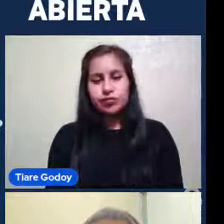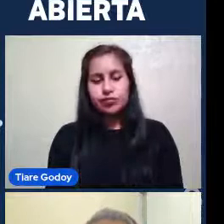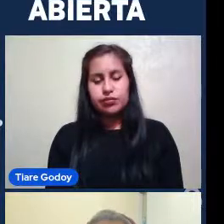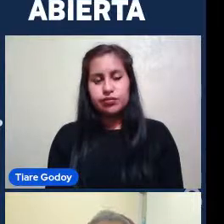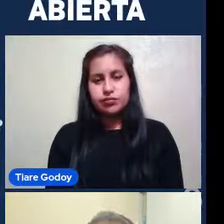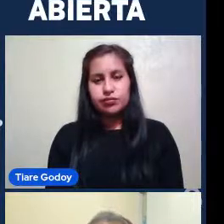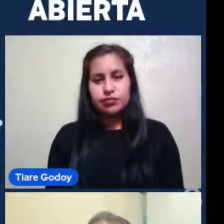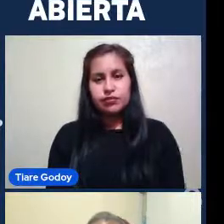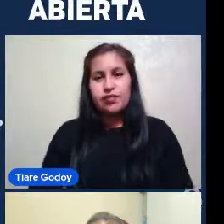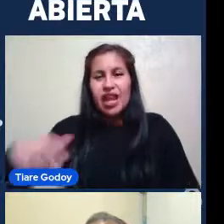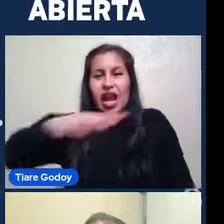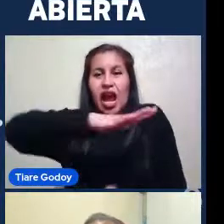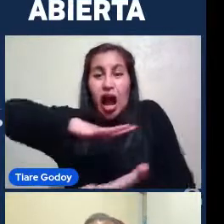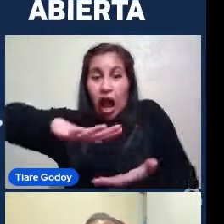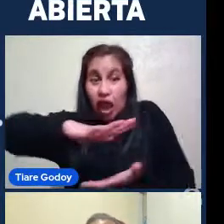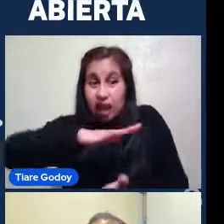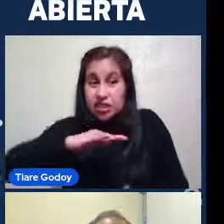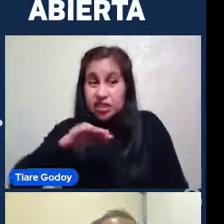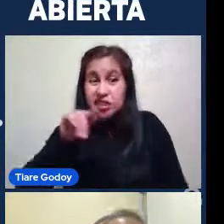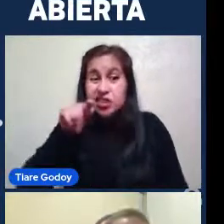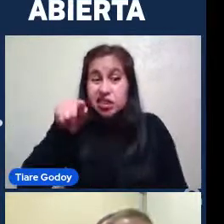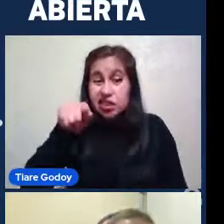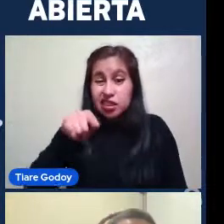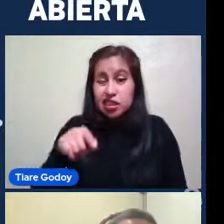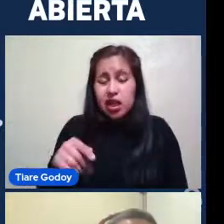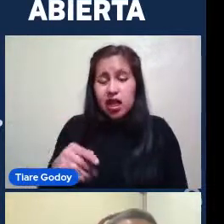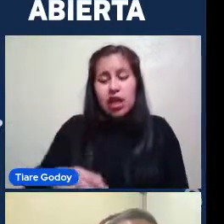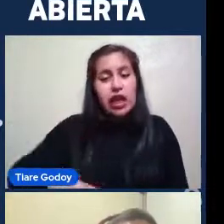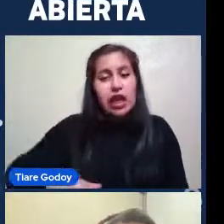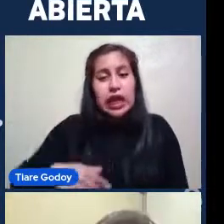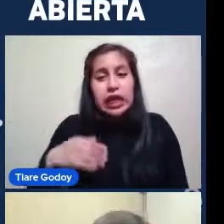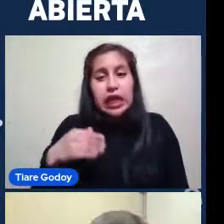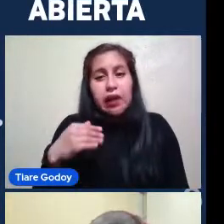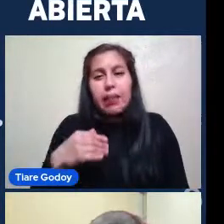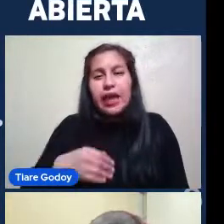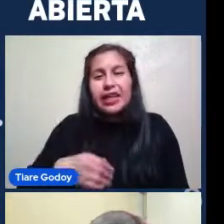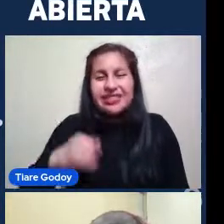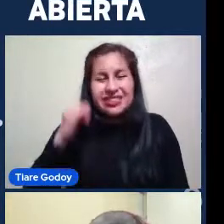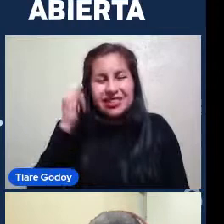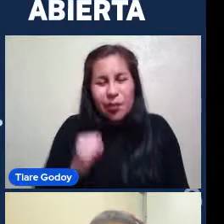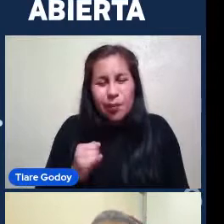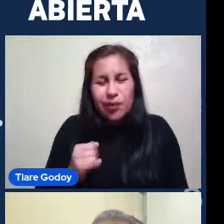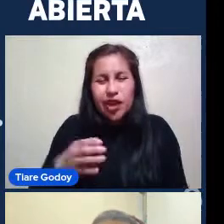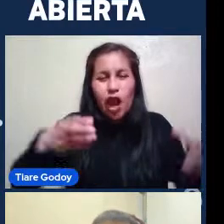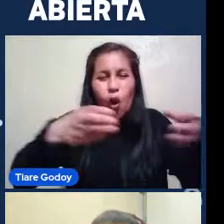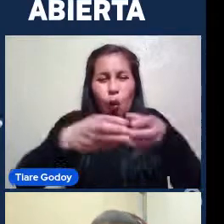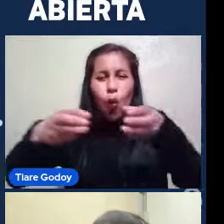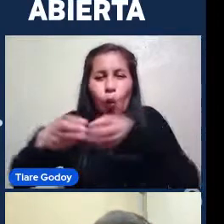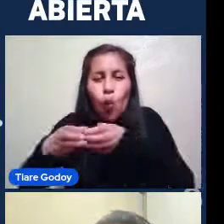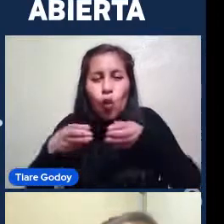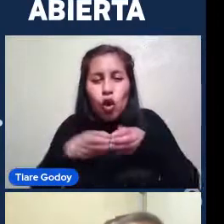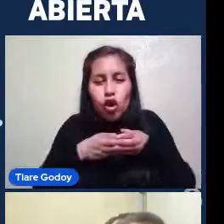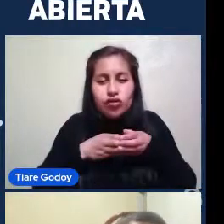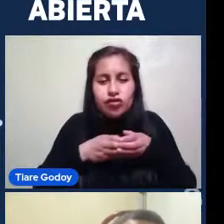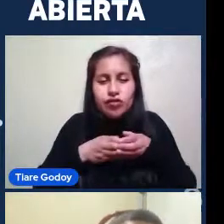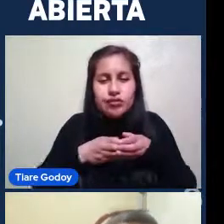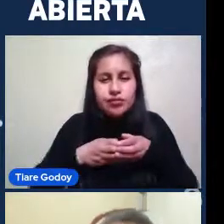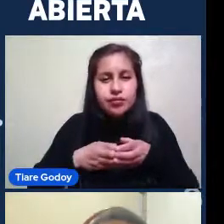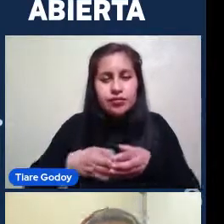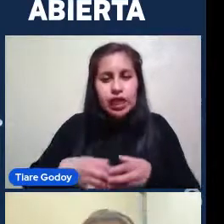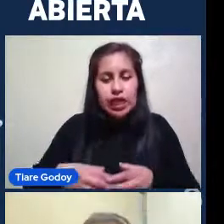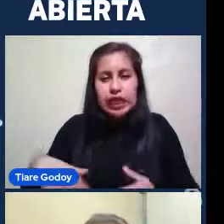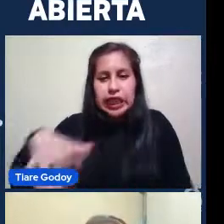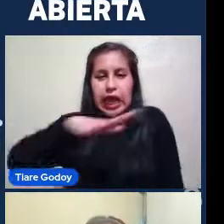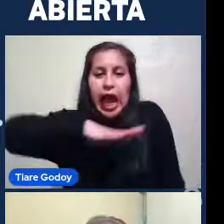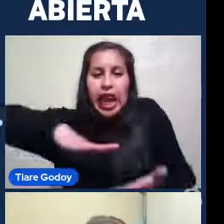Las galaxias Elípticas También son Las más comunes De los cúmulos Pero ahora Cúmulos de galaxias Bien Así como les mencioné Yo recién